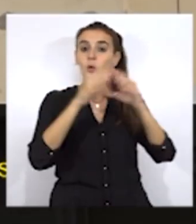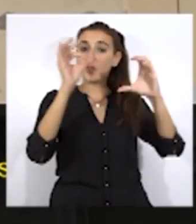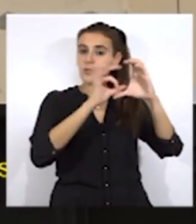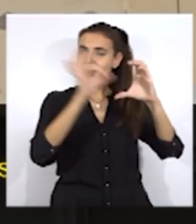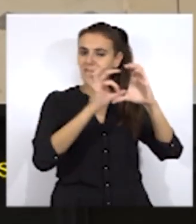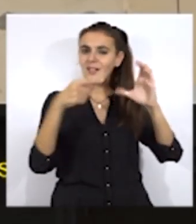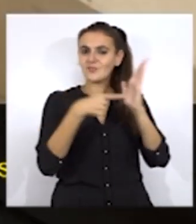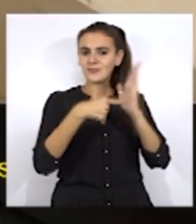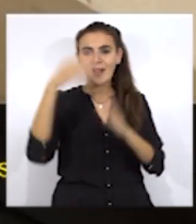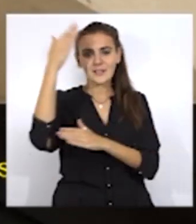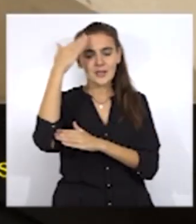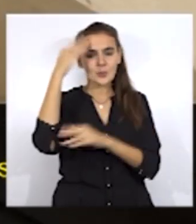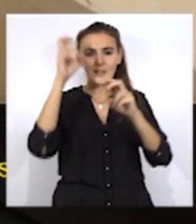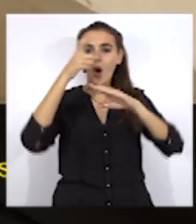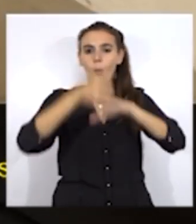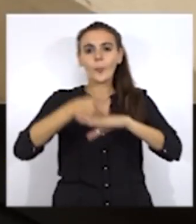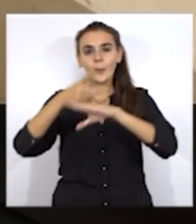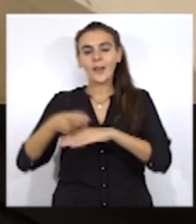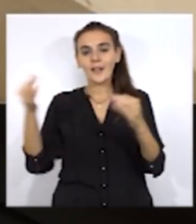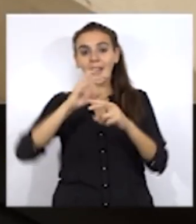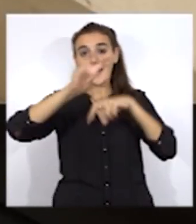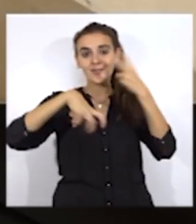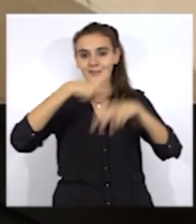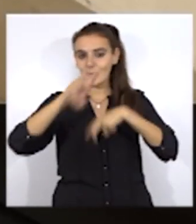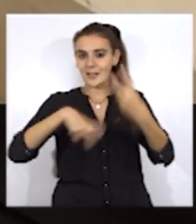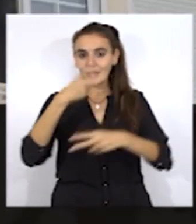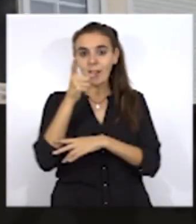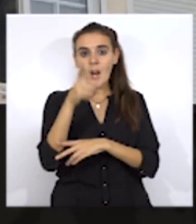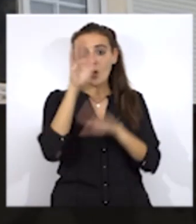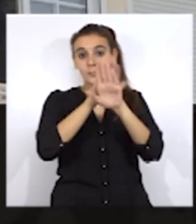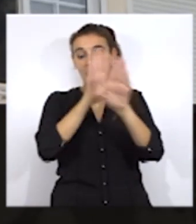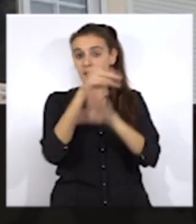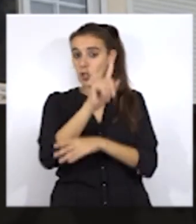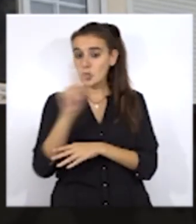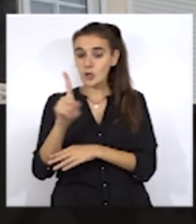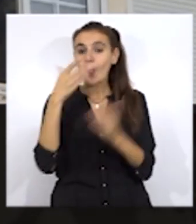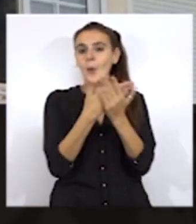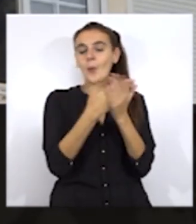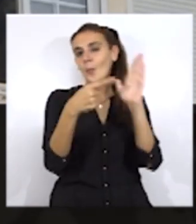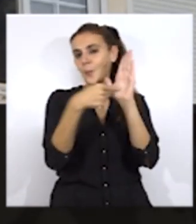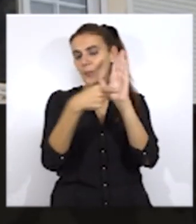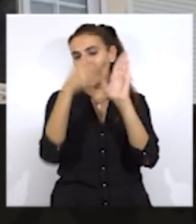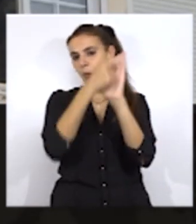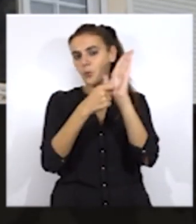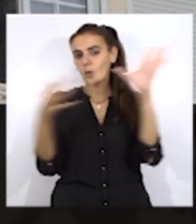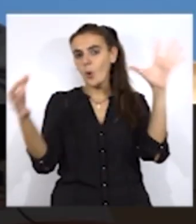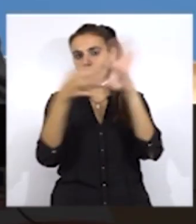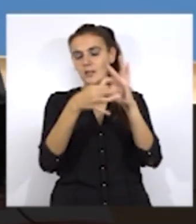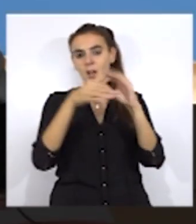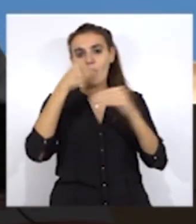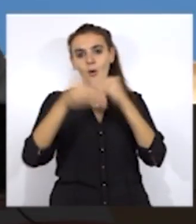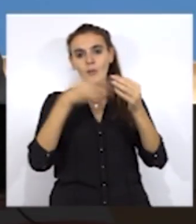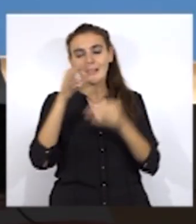obliga a su rehabilitación y no a los vecinos y reclama un criterio unitario a la hora de adoptar decisiones de este tipo.